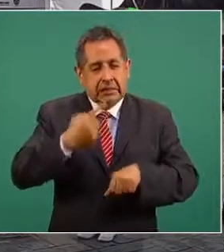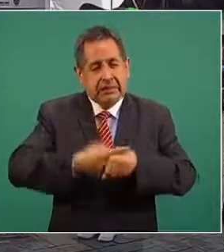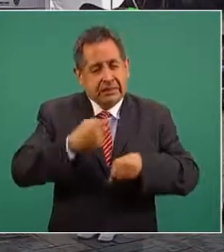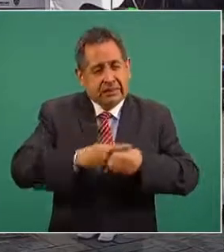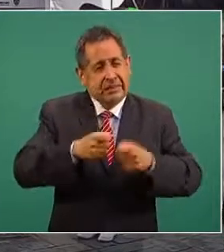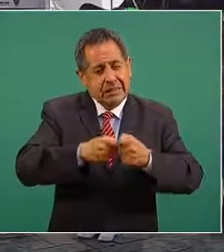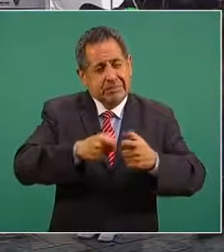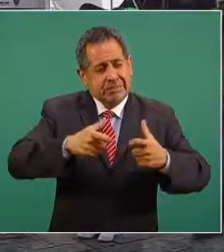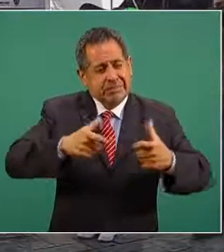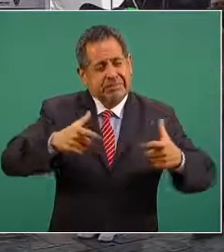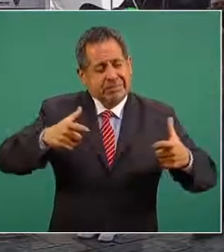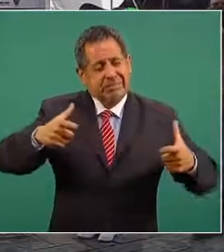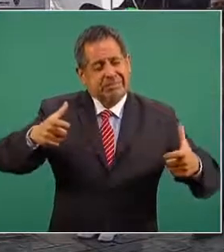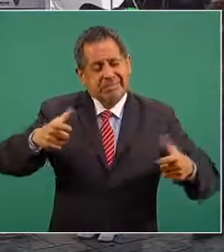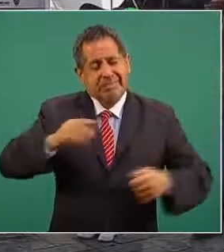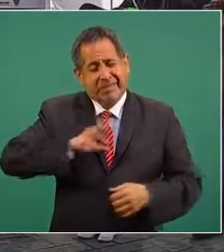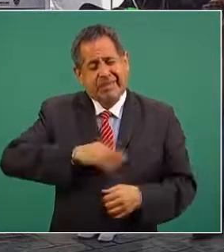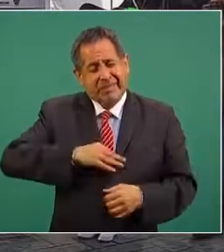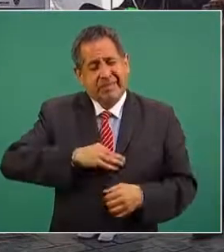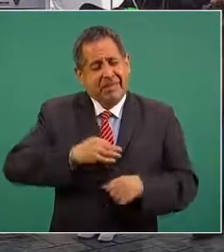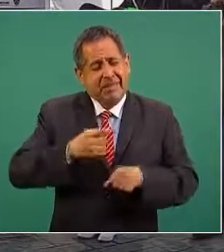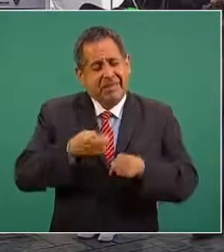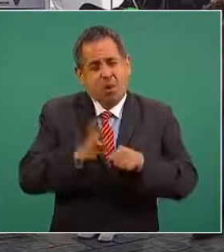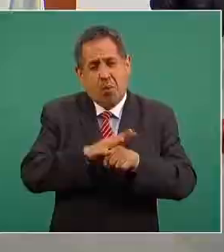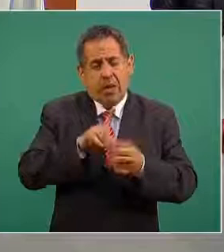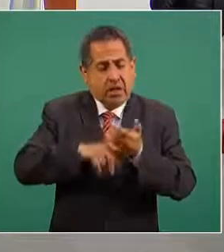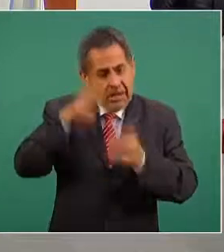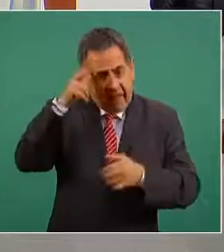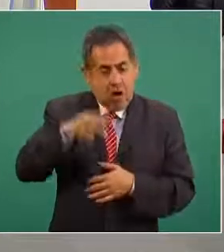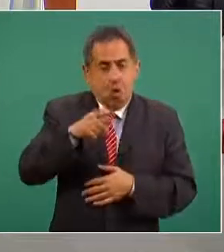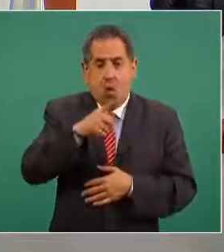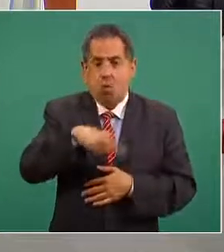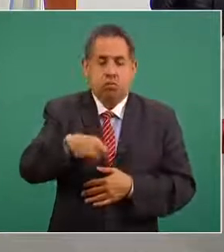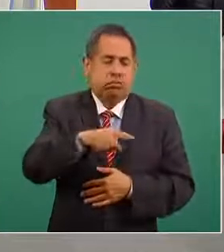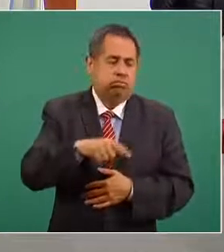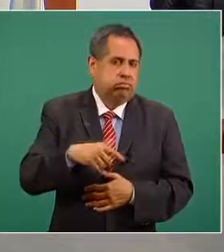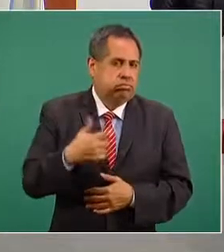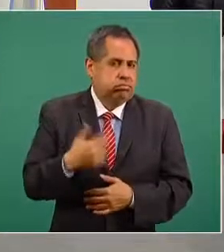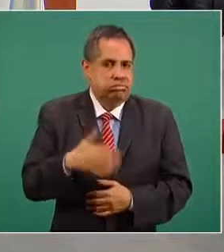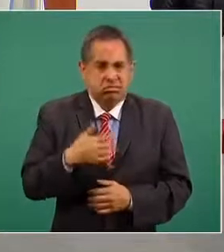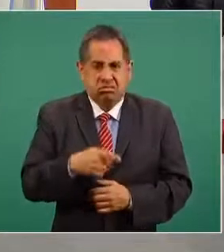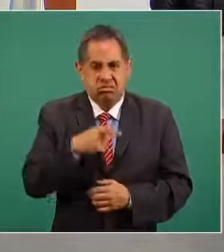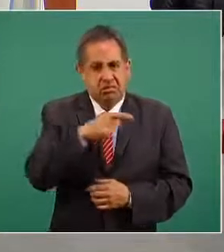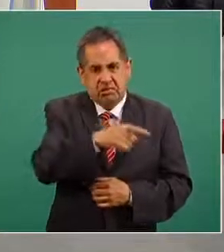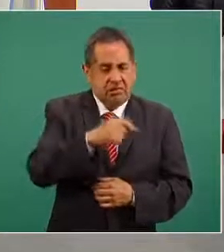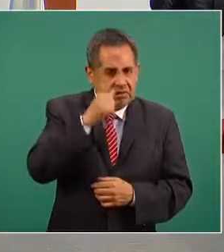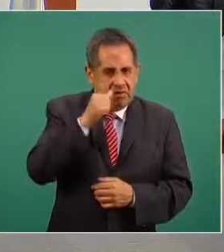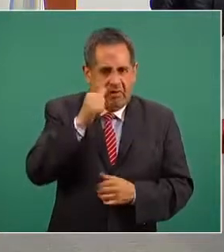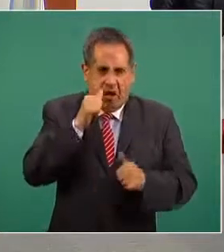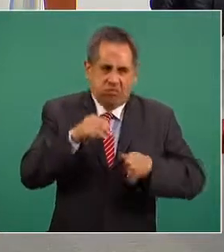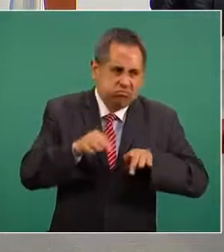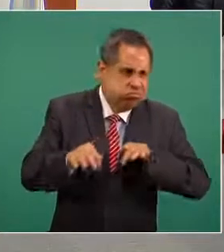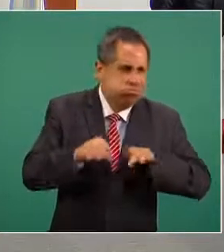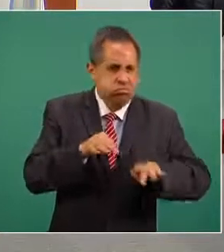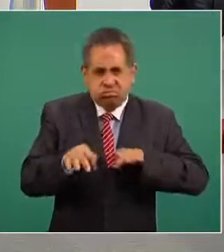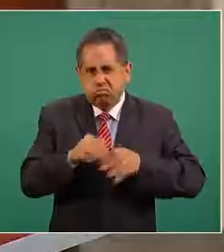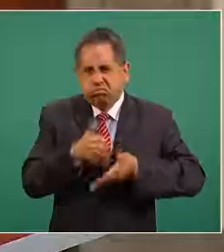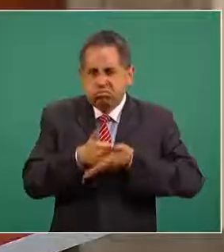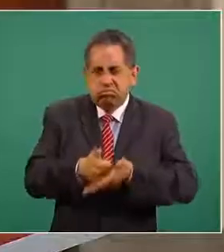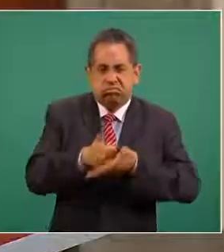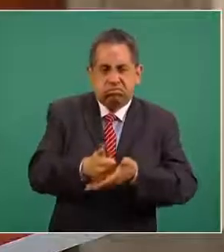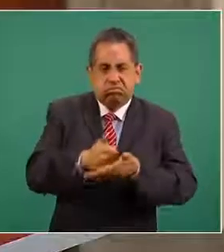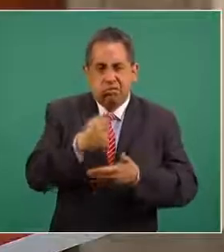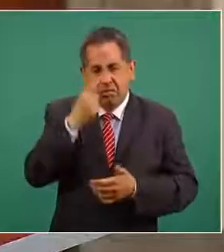en Hidalgo y ustedes pues están trabajando para que